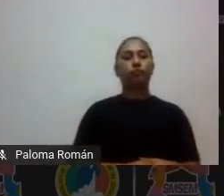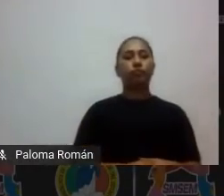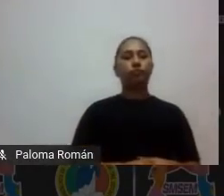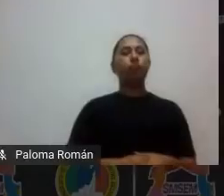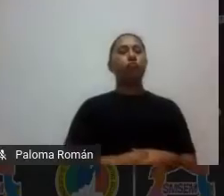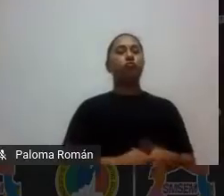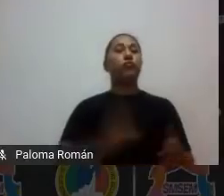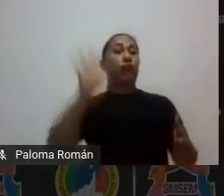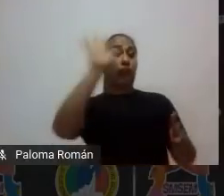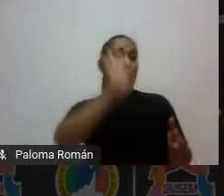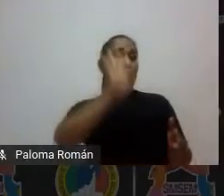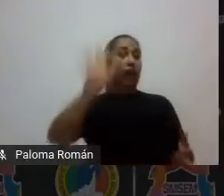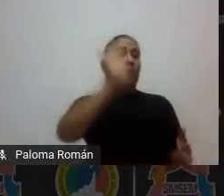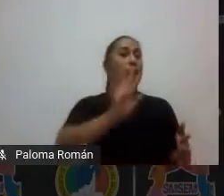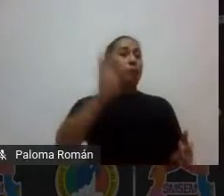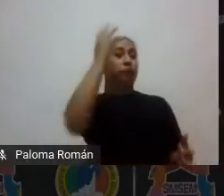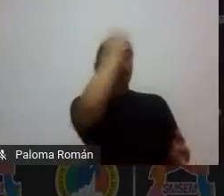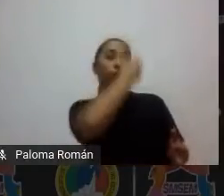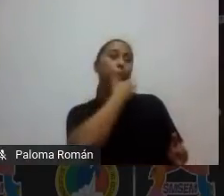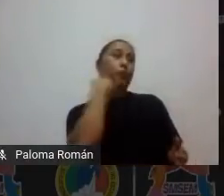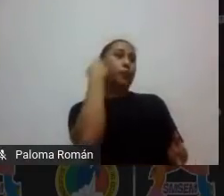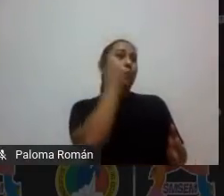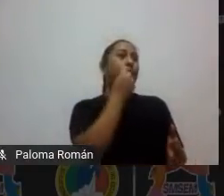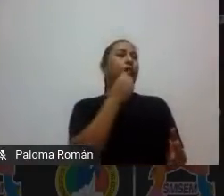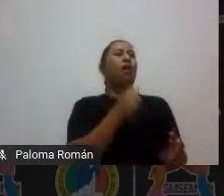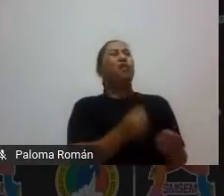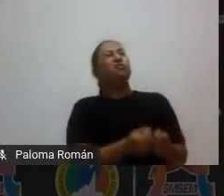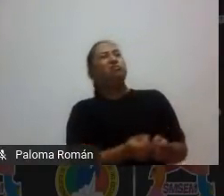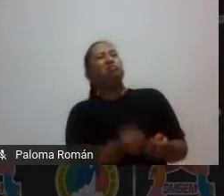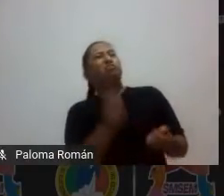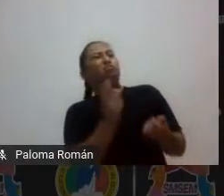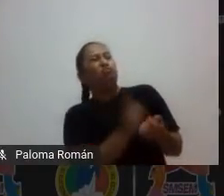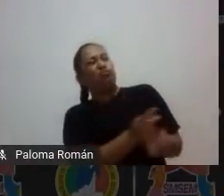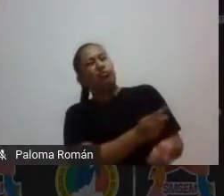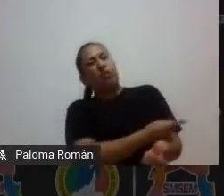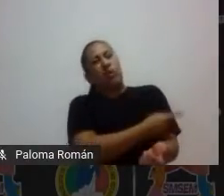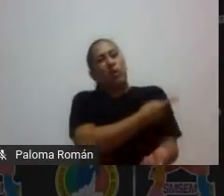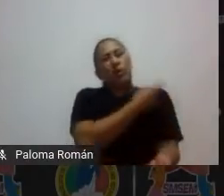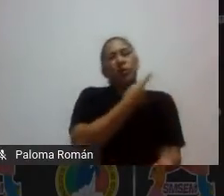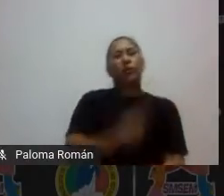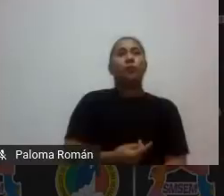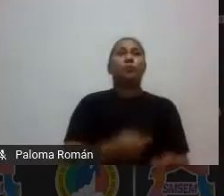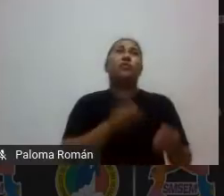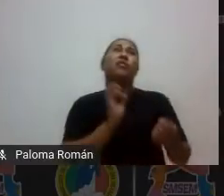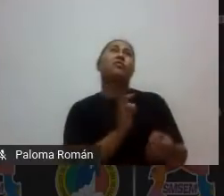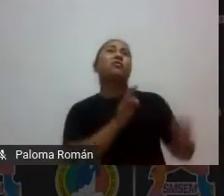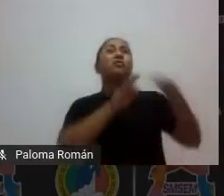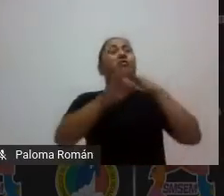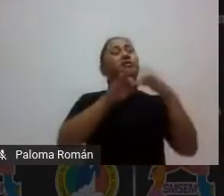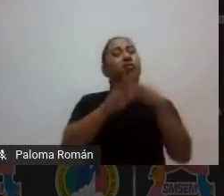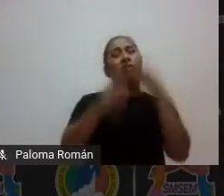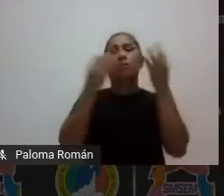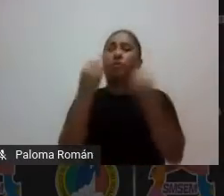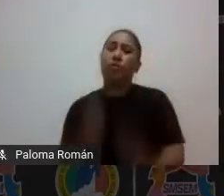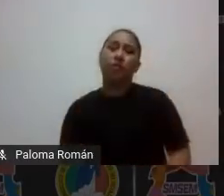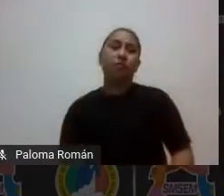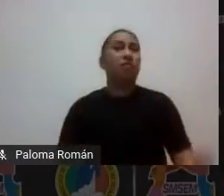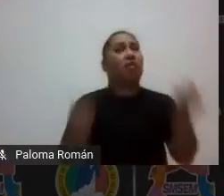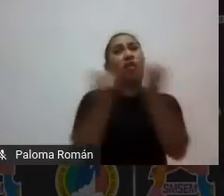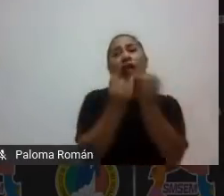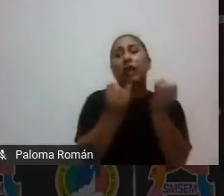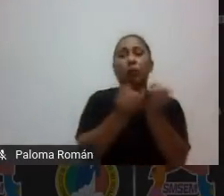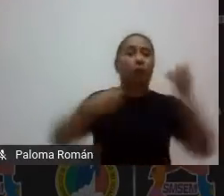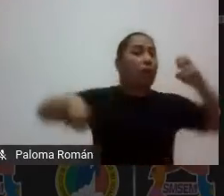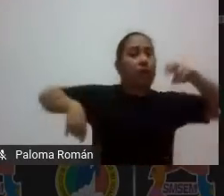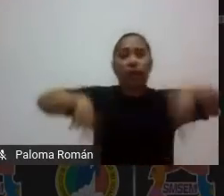evaluación se acuerdan que ya habíamos quedado en eso hay pero pobrecito se esforzaron tanto pues si se esforzaron igual que la selección mexicana de fútbol